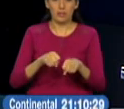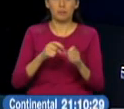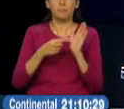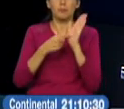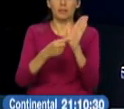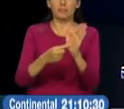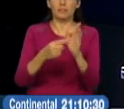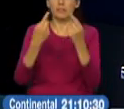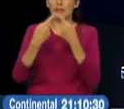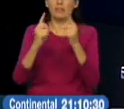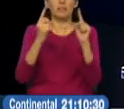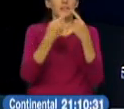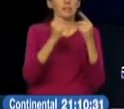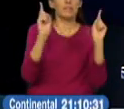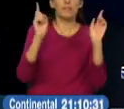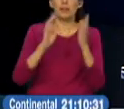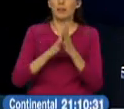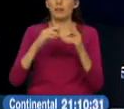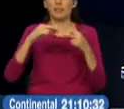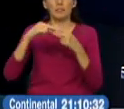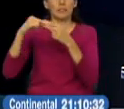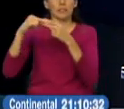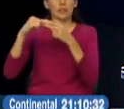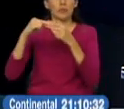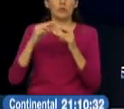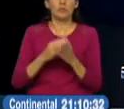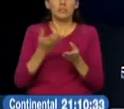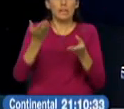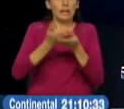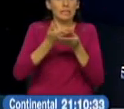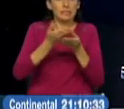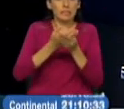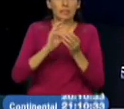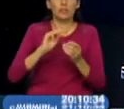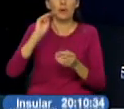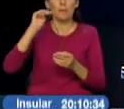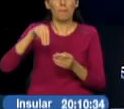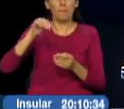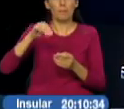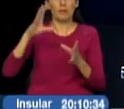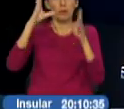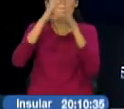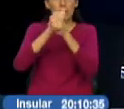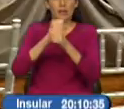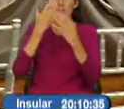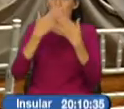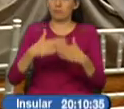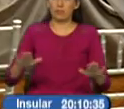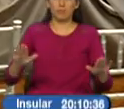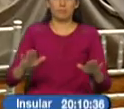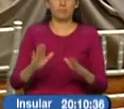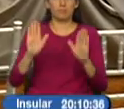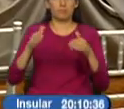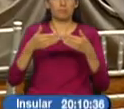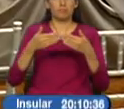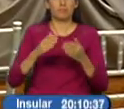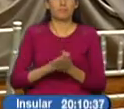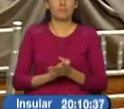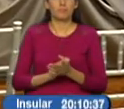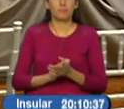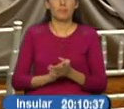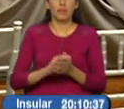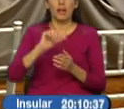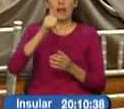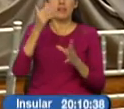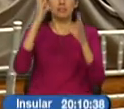recursos a los resultados de las actas. día de mañana, miércoles en la noche, vence el plazo para hacerlo. A las 22